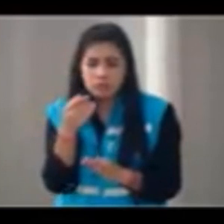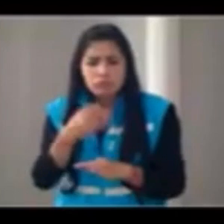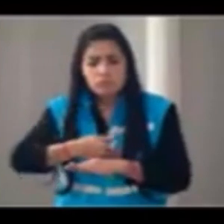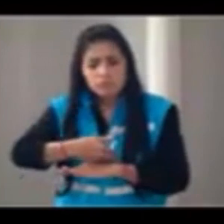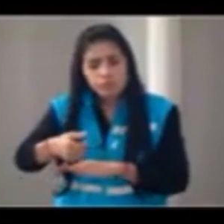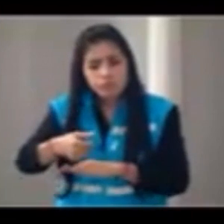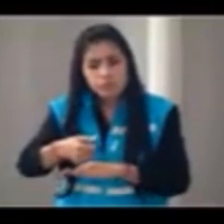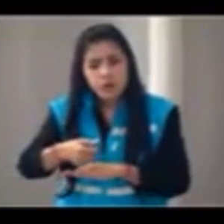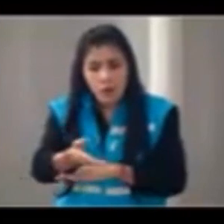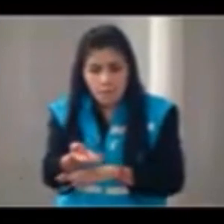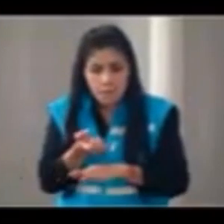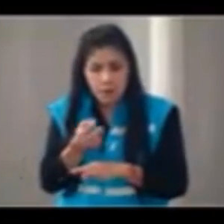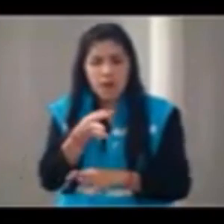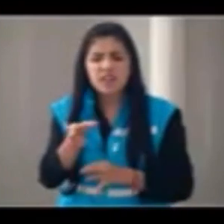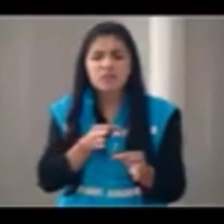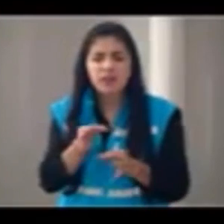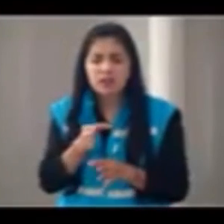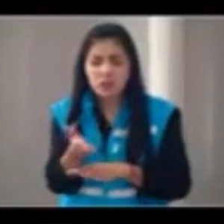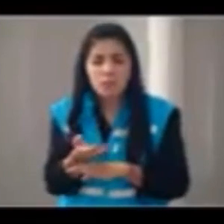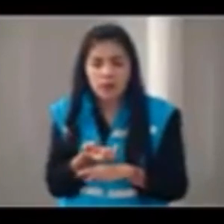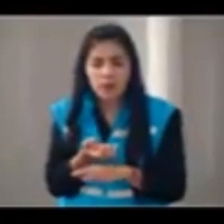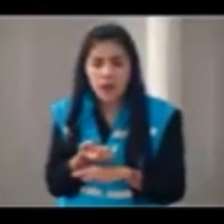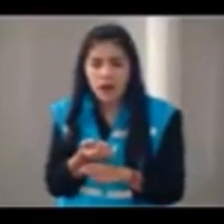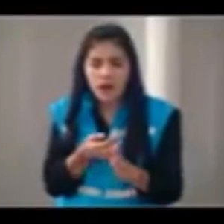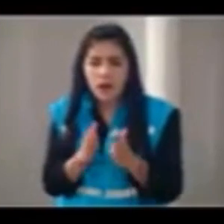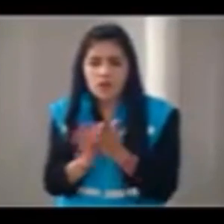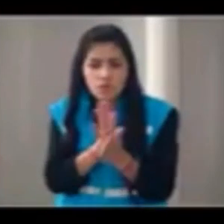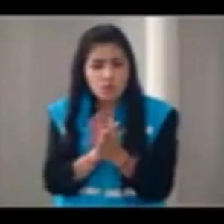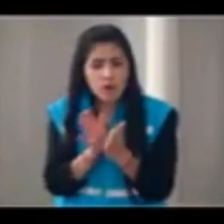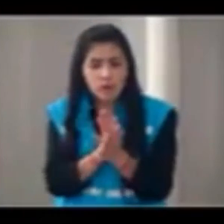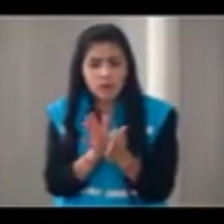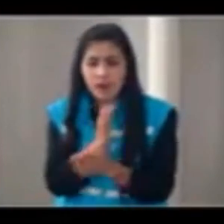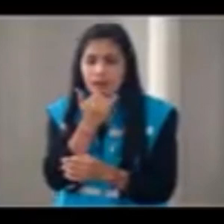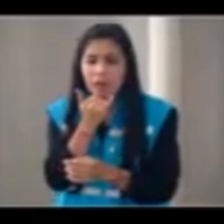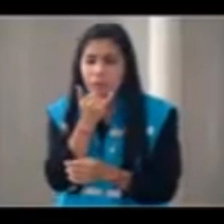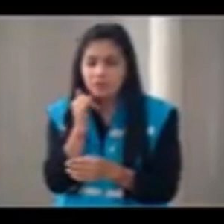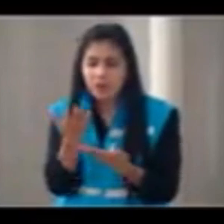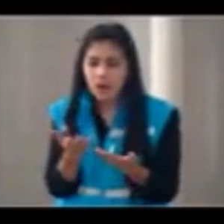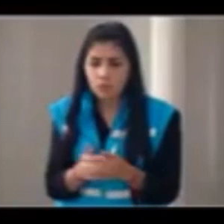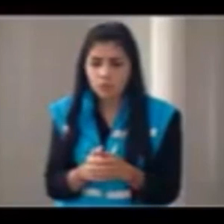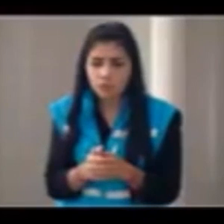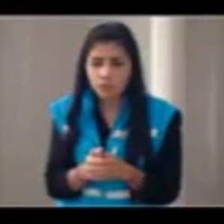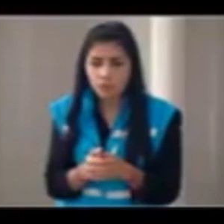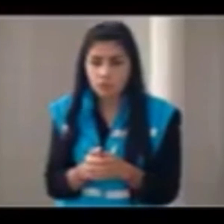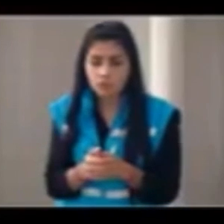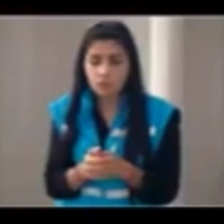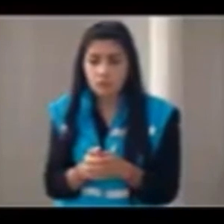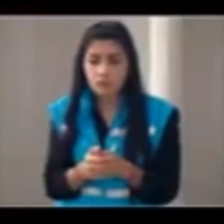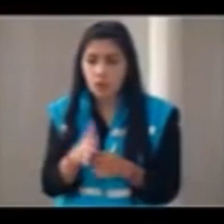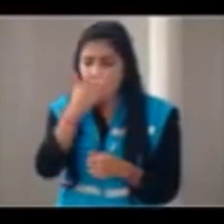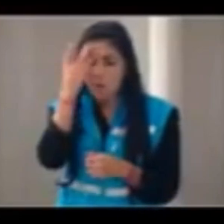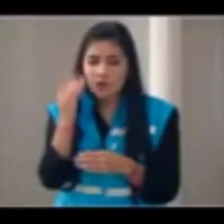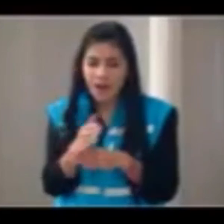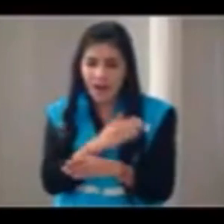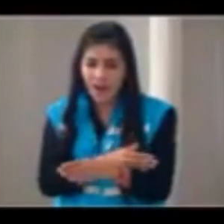en las redes sociales, por cosas que la gente se pregunta en los distintos pasillos, en las distintas conversaciones. Y aquí he